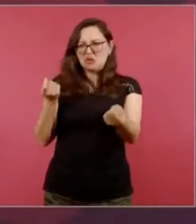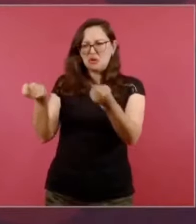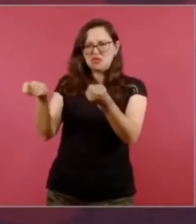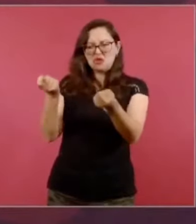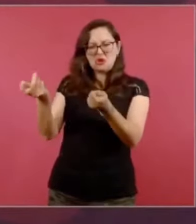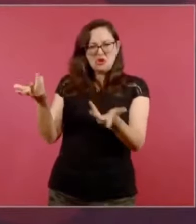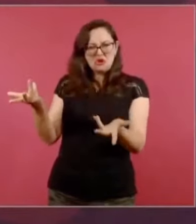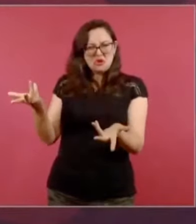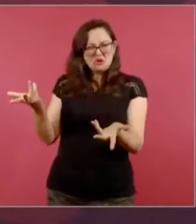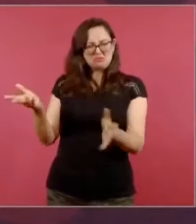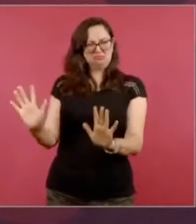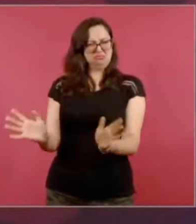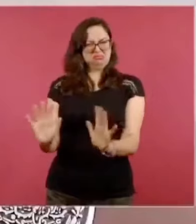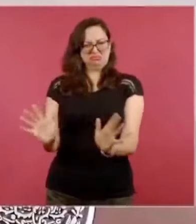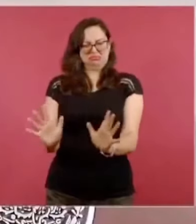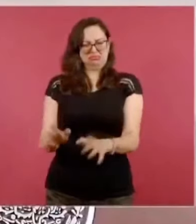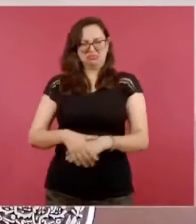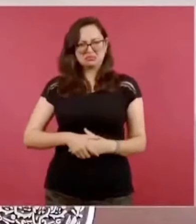medios,